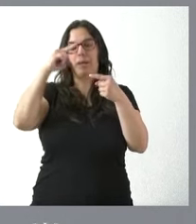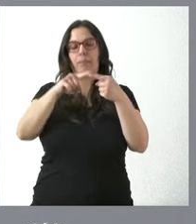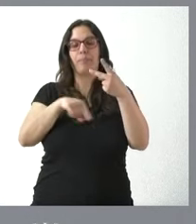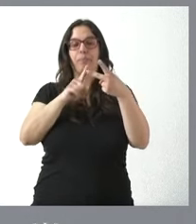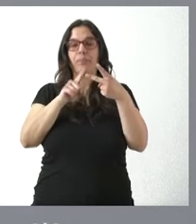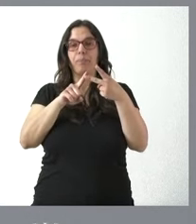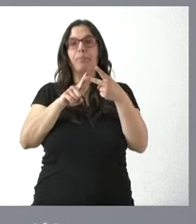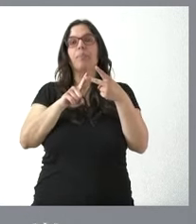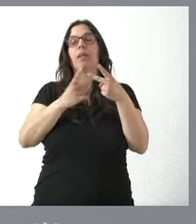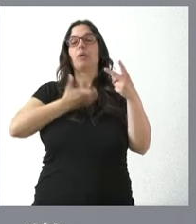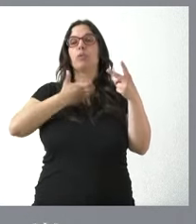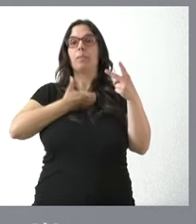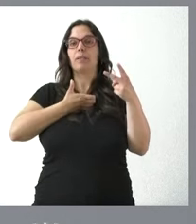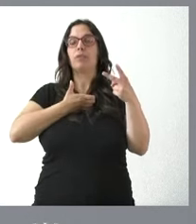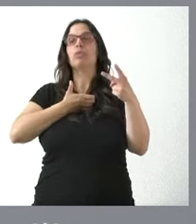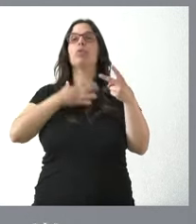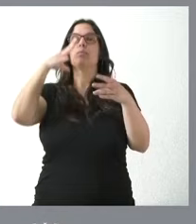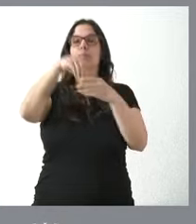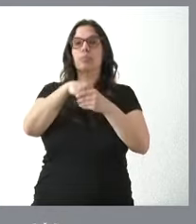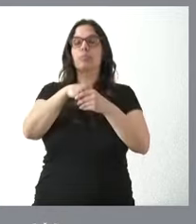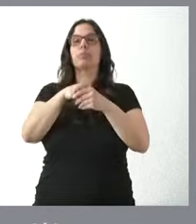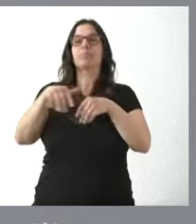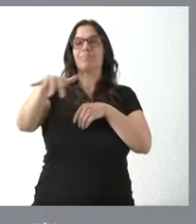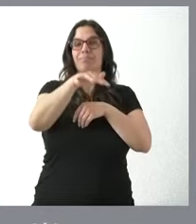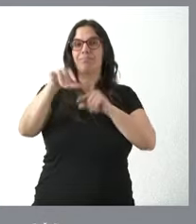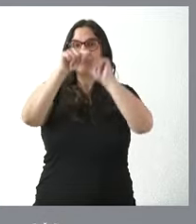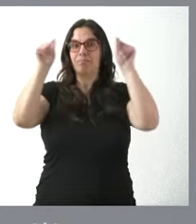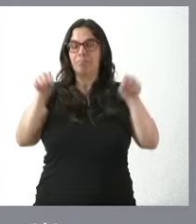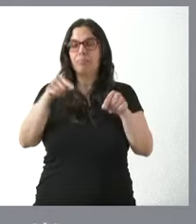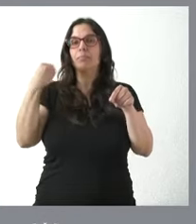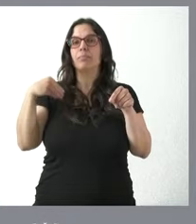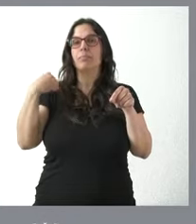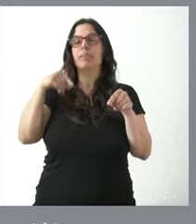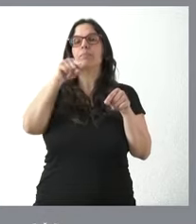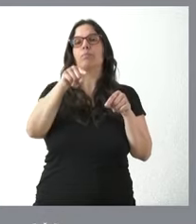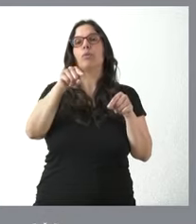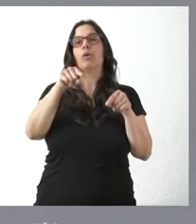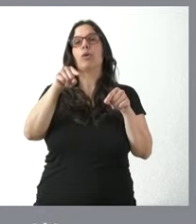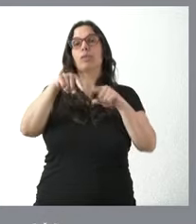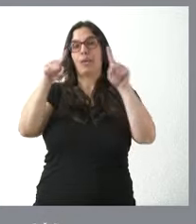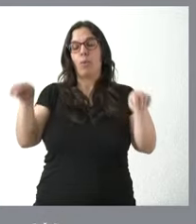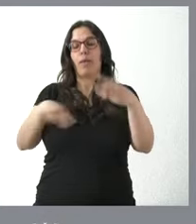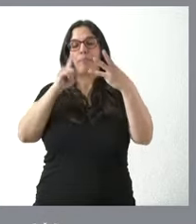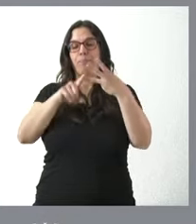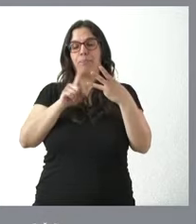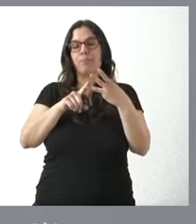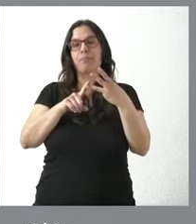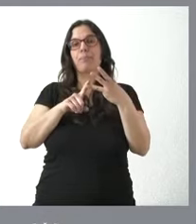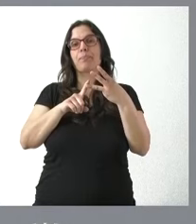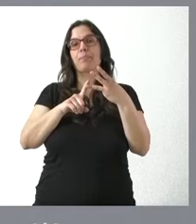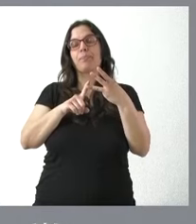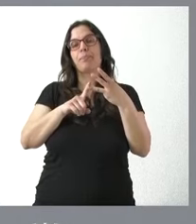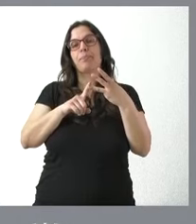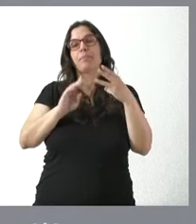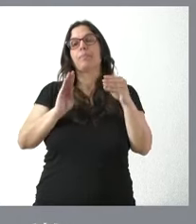Una segunda a los ayuntamientos de Borbolla, Boceguillas, Carrascal del Río, Sebulcor y Sepúlveda, en Segovia. Y la tercera y última es la